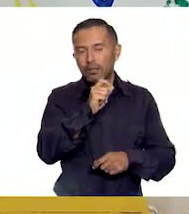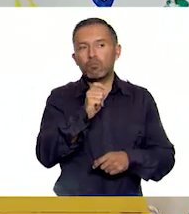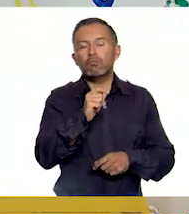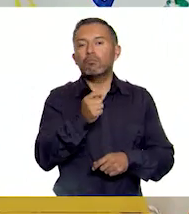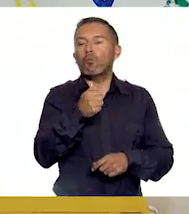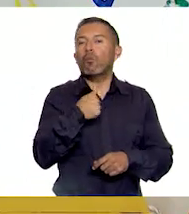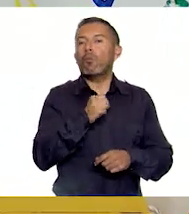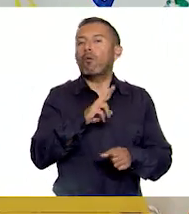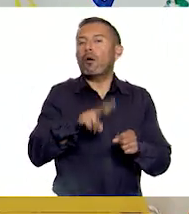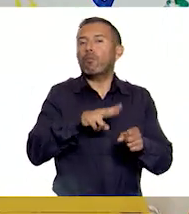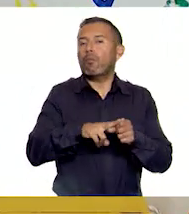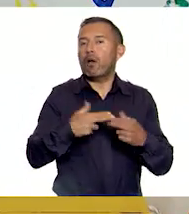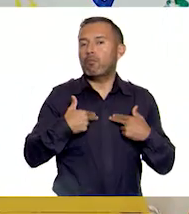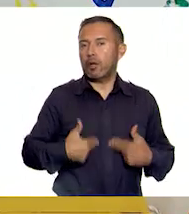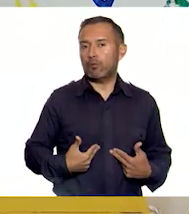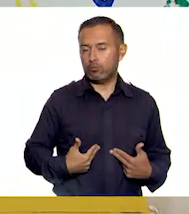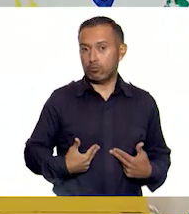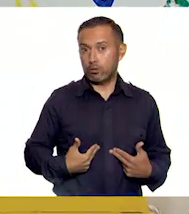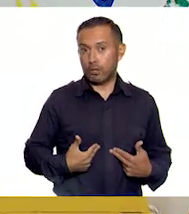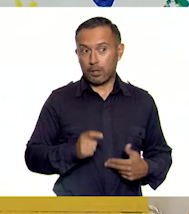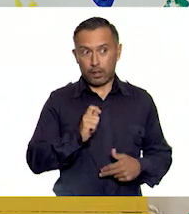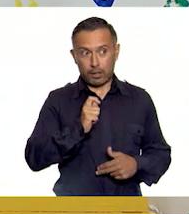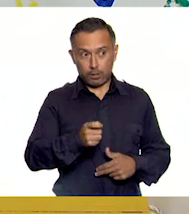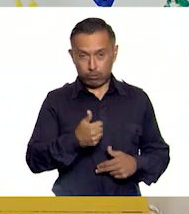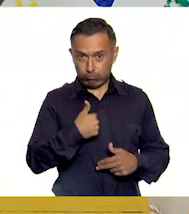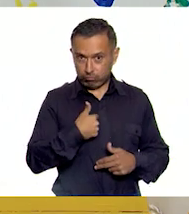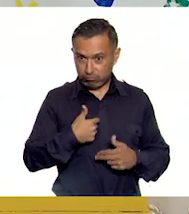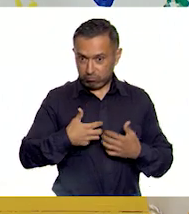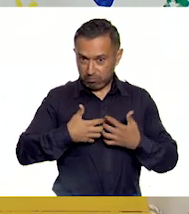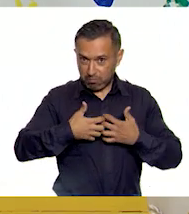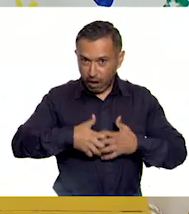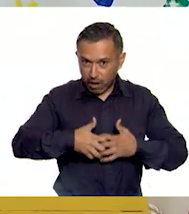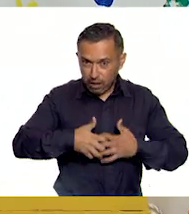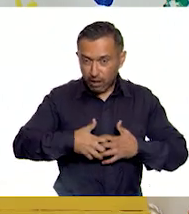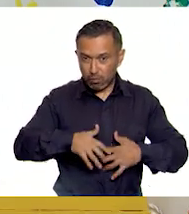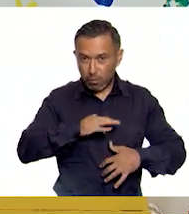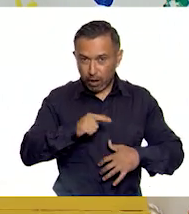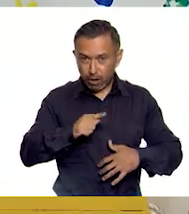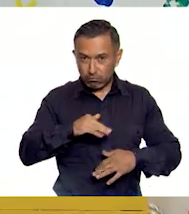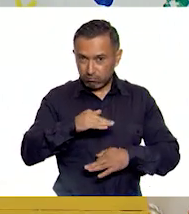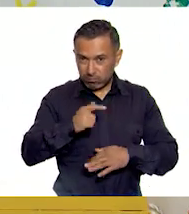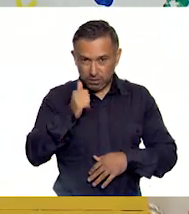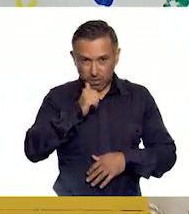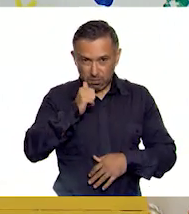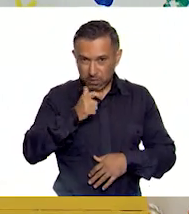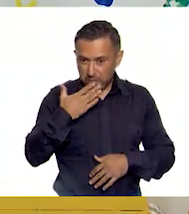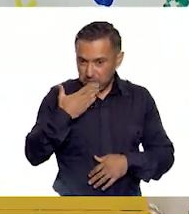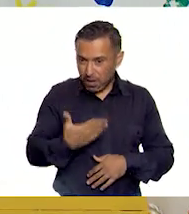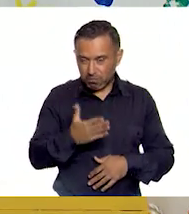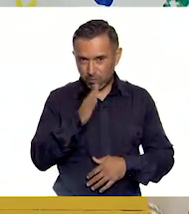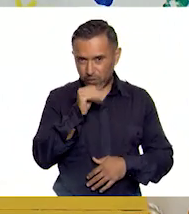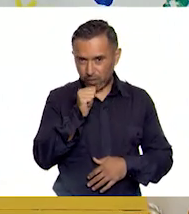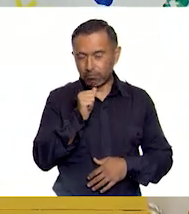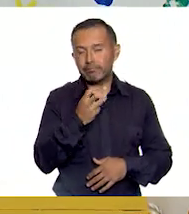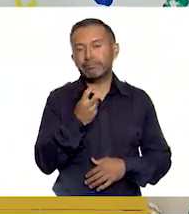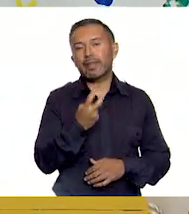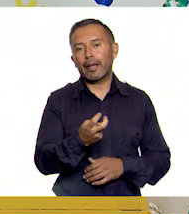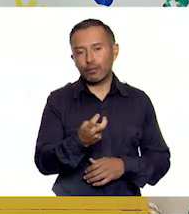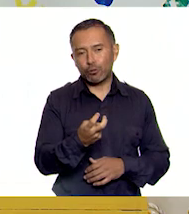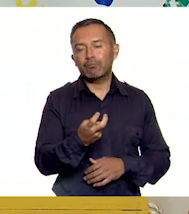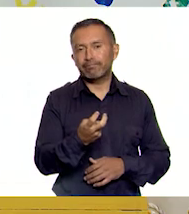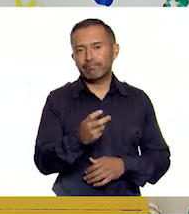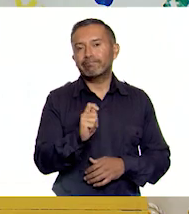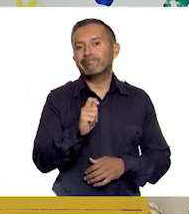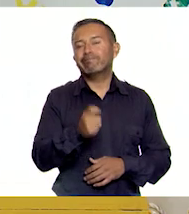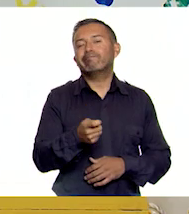Y en la medida que reconocemos que no somos máquinas, que no podemos estar todo el tiempo bien, pues eso de alguna manera nos da la